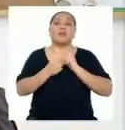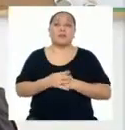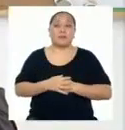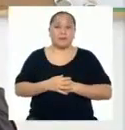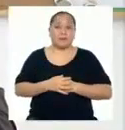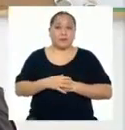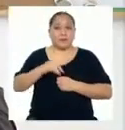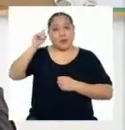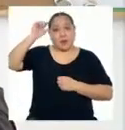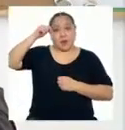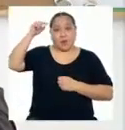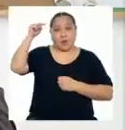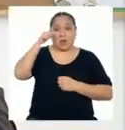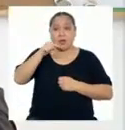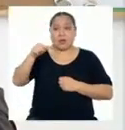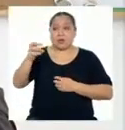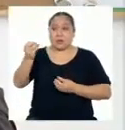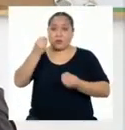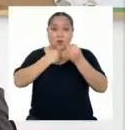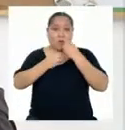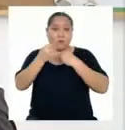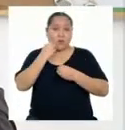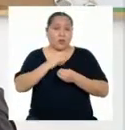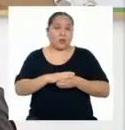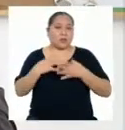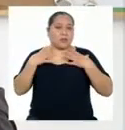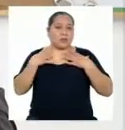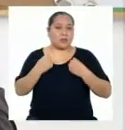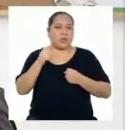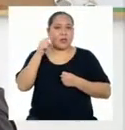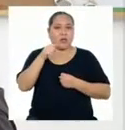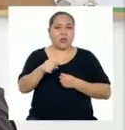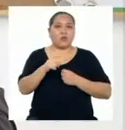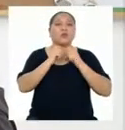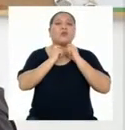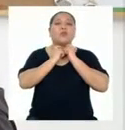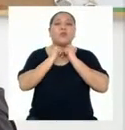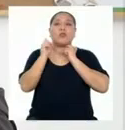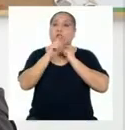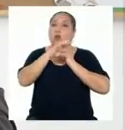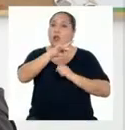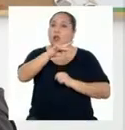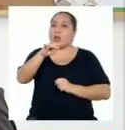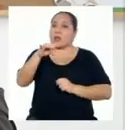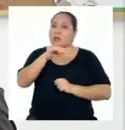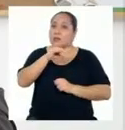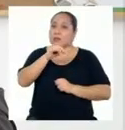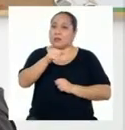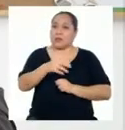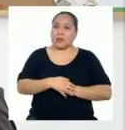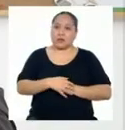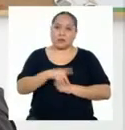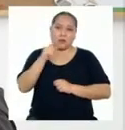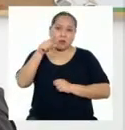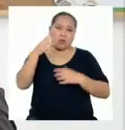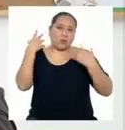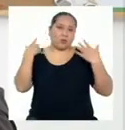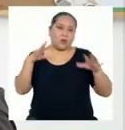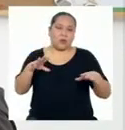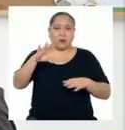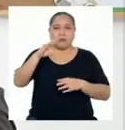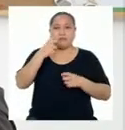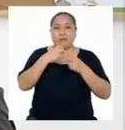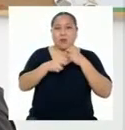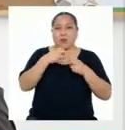Pero, recuerda que estos alimentos mantienen saludable tu tiroides, mas no la sanan. En caso tengas alguna deficiencia,